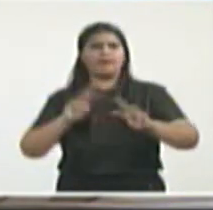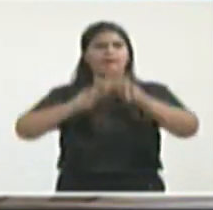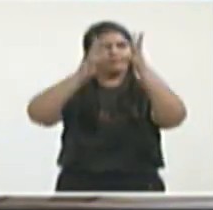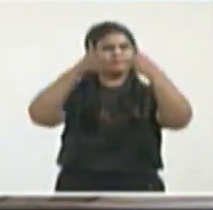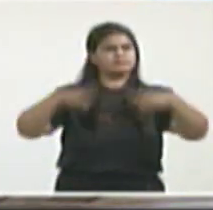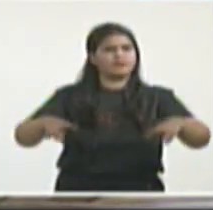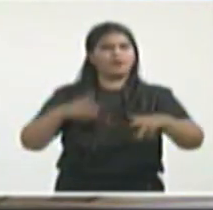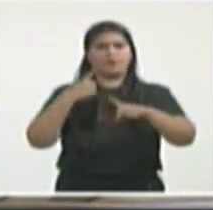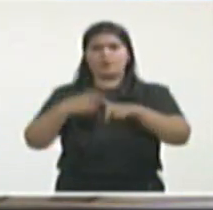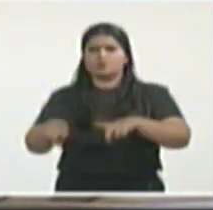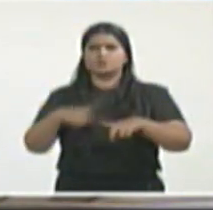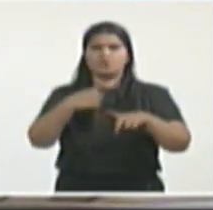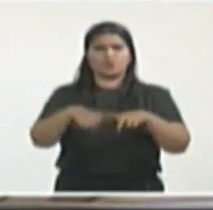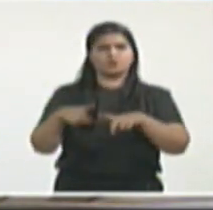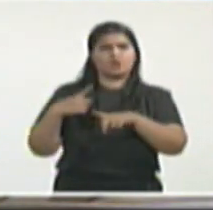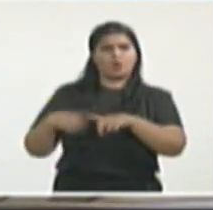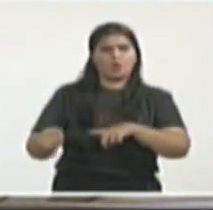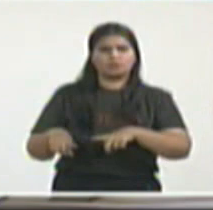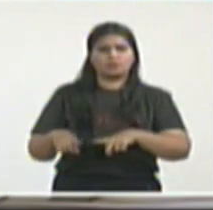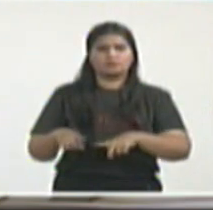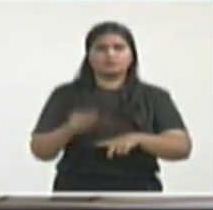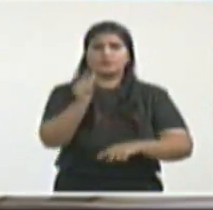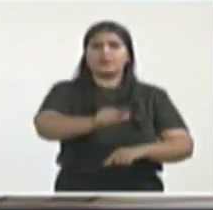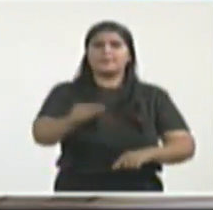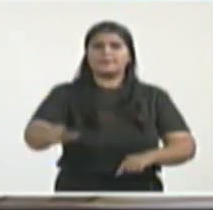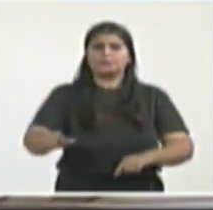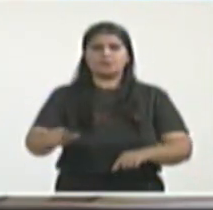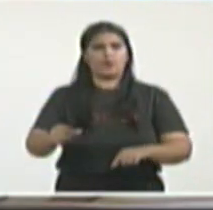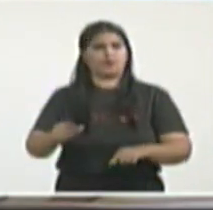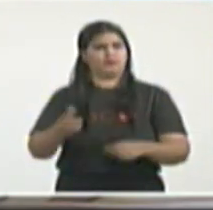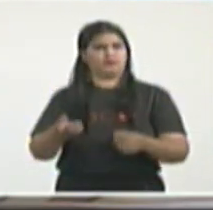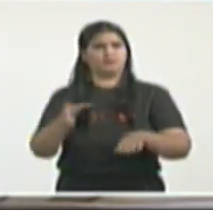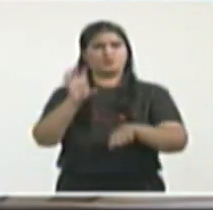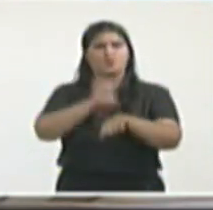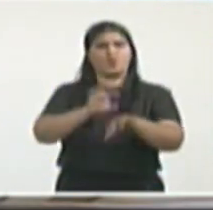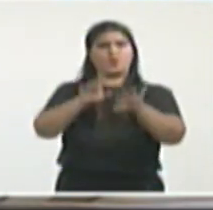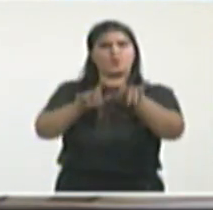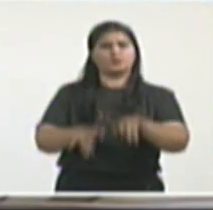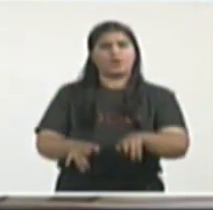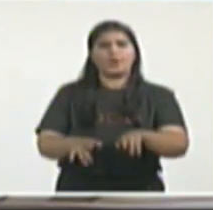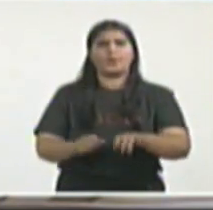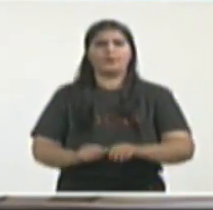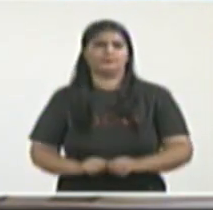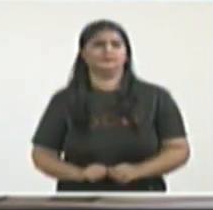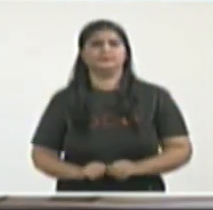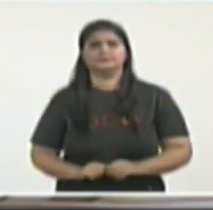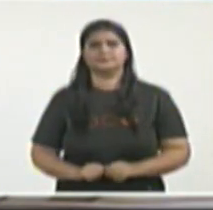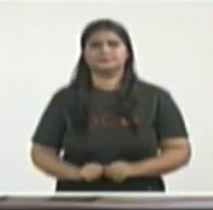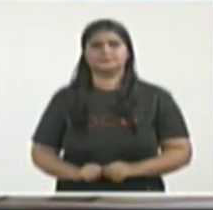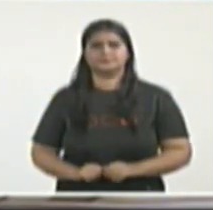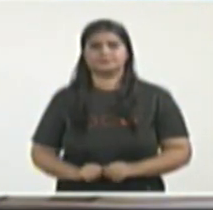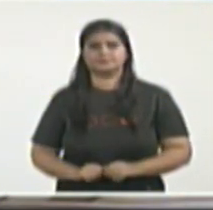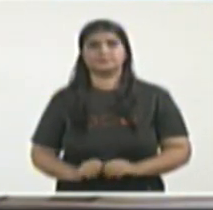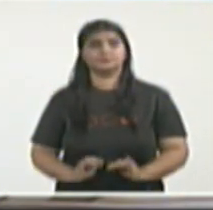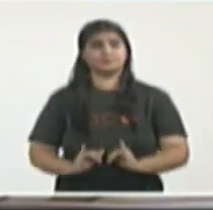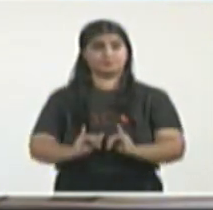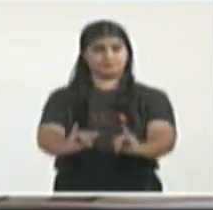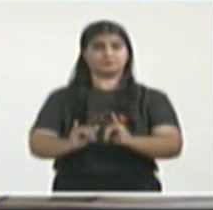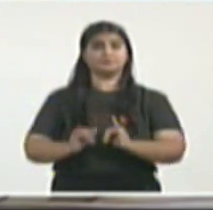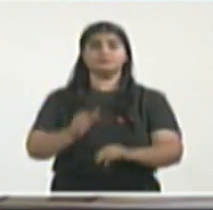usuarios coordinados con medios automatizados para inundar las redes, etcétera, en esta